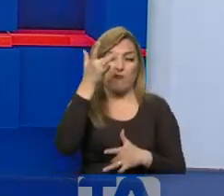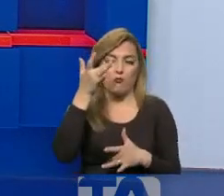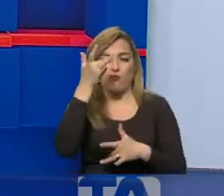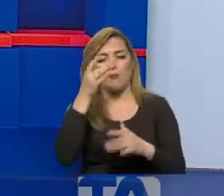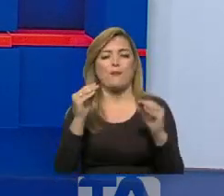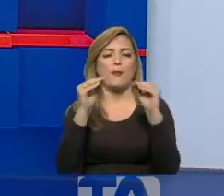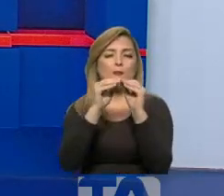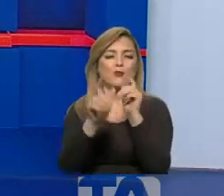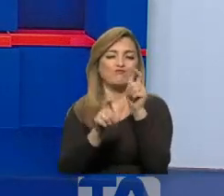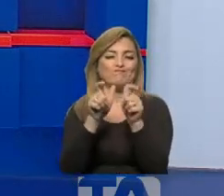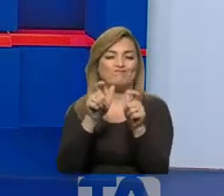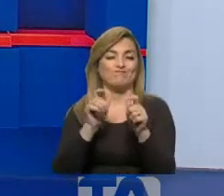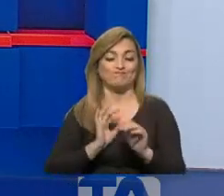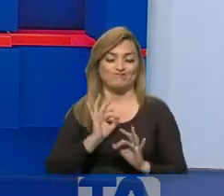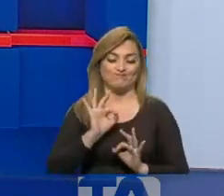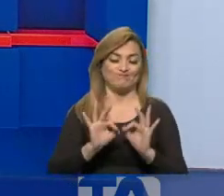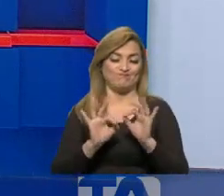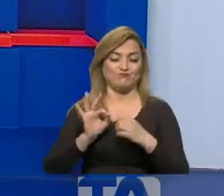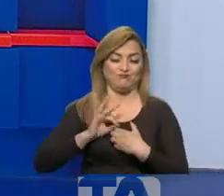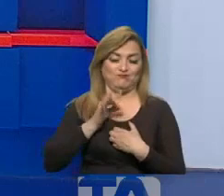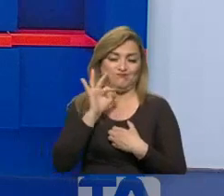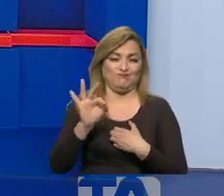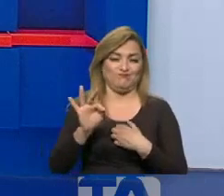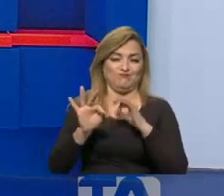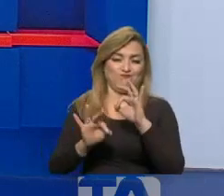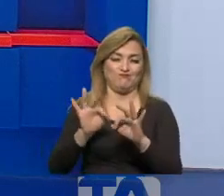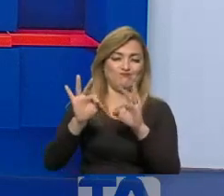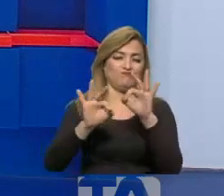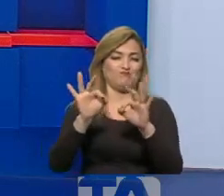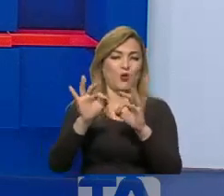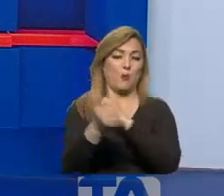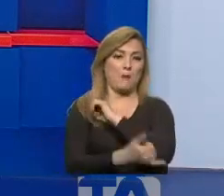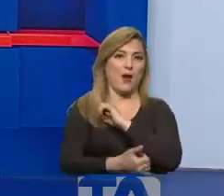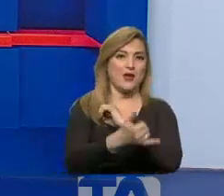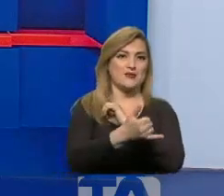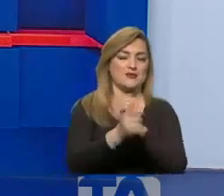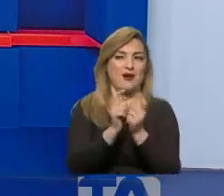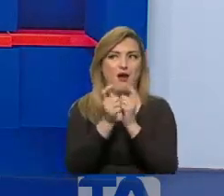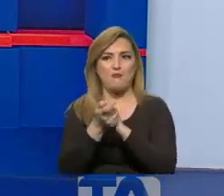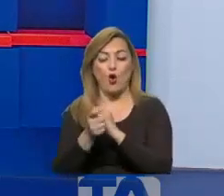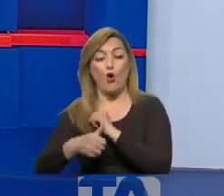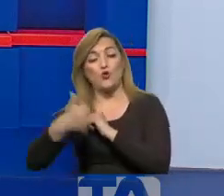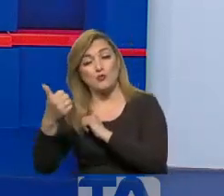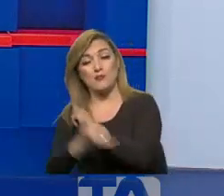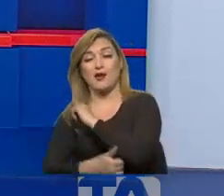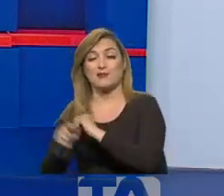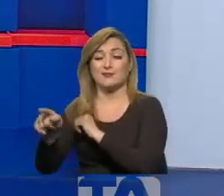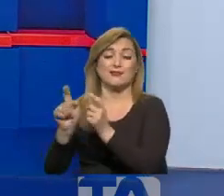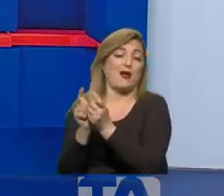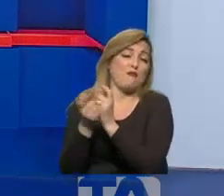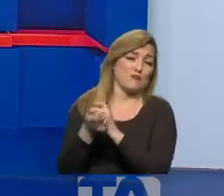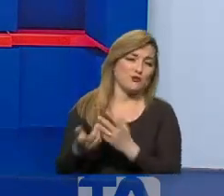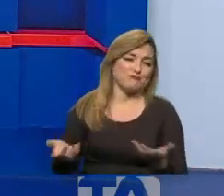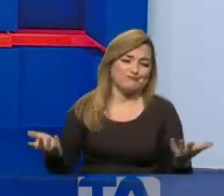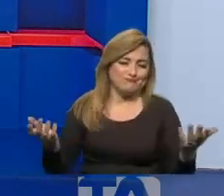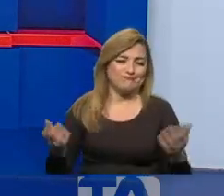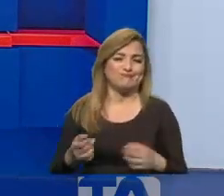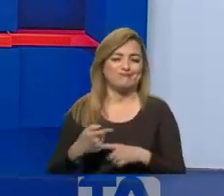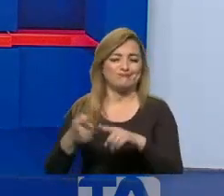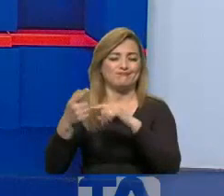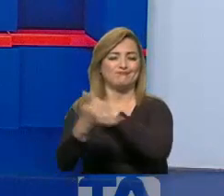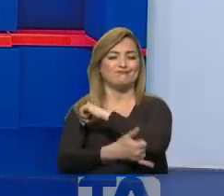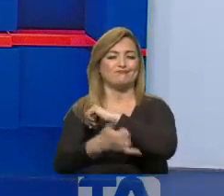variantes viajan, varían mucho de lugar a lugar, las de un país, las de otro, vienen aquí, se van allá y esas variantes pueden tener